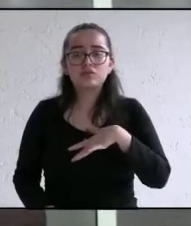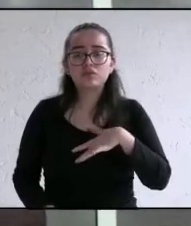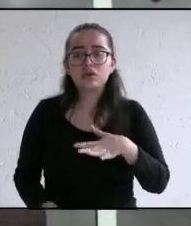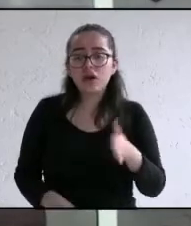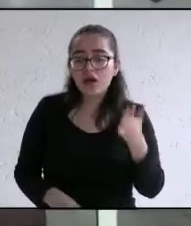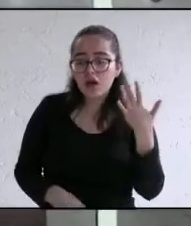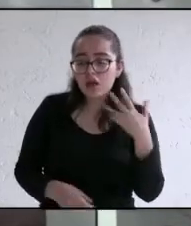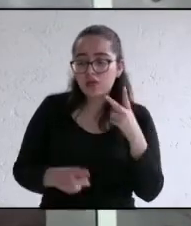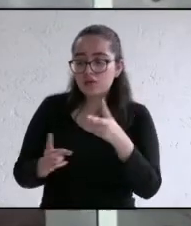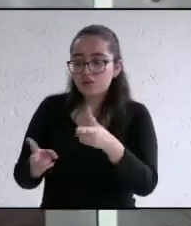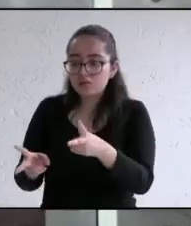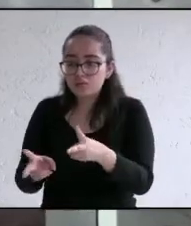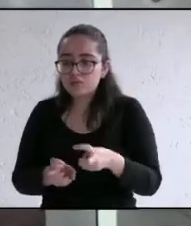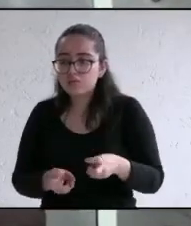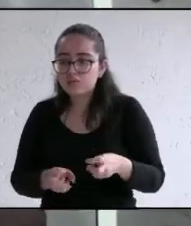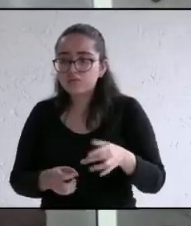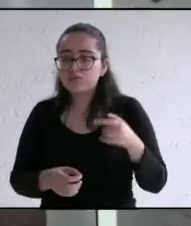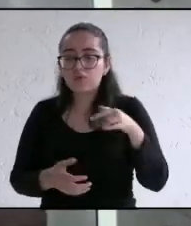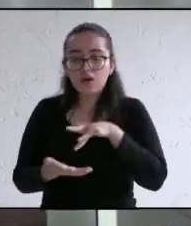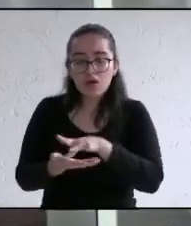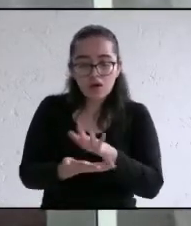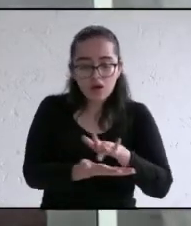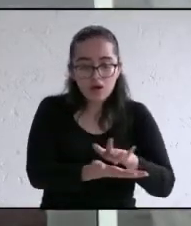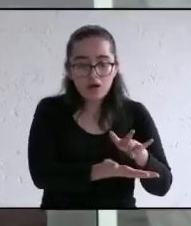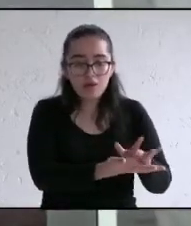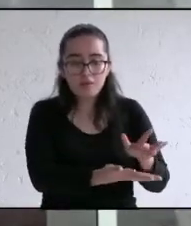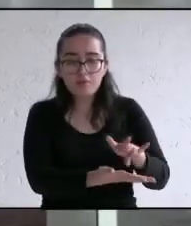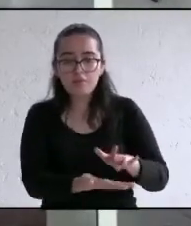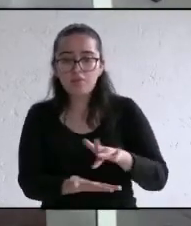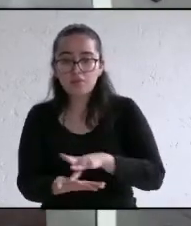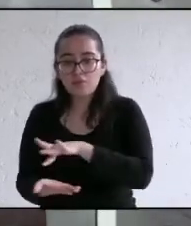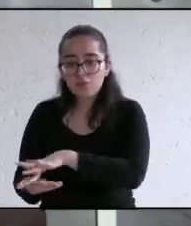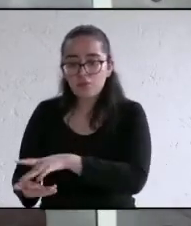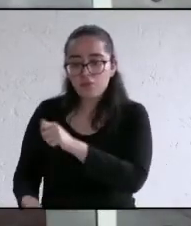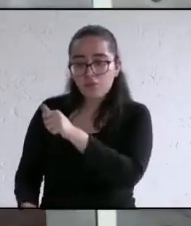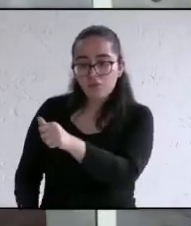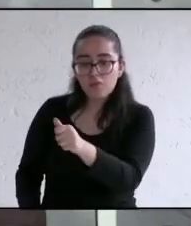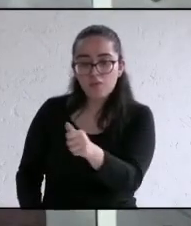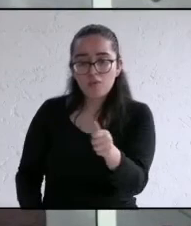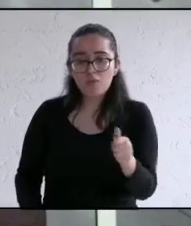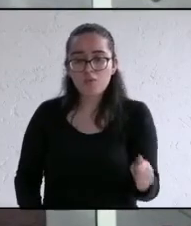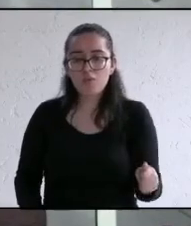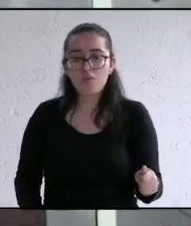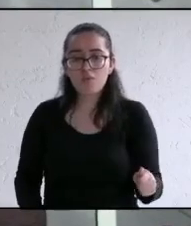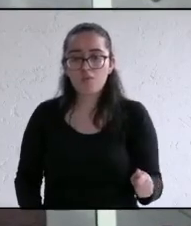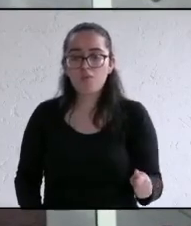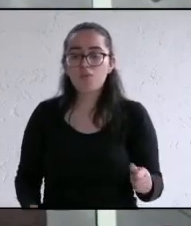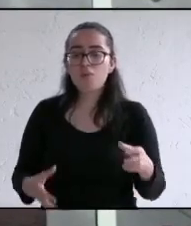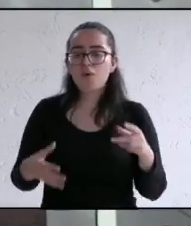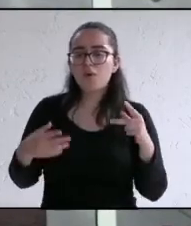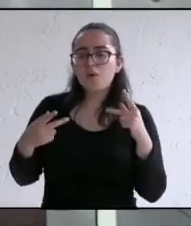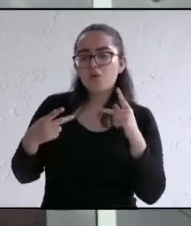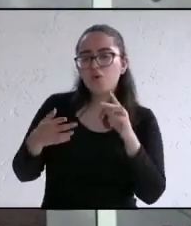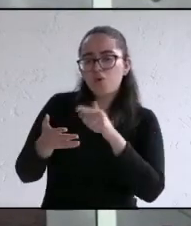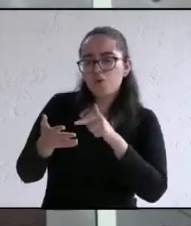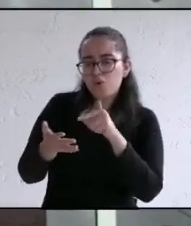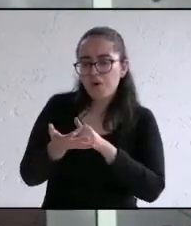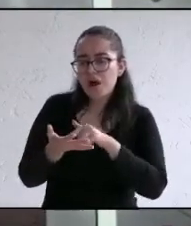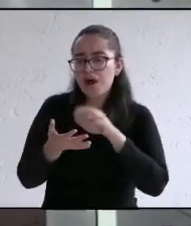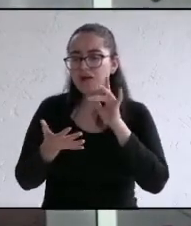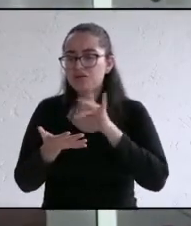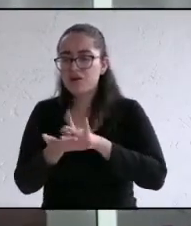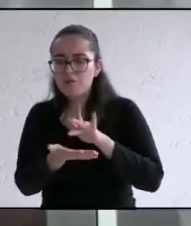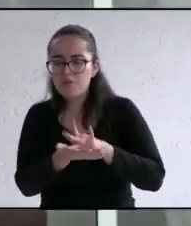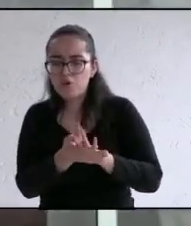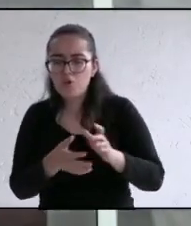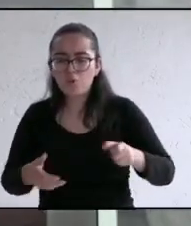delito desde el ayuntamiento apoyaremos con insumos infraestructura y mantenimiento a los centros de rehabilitación y a los centros de ayuda que